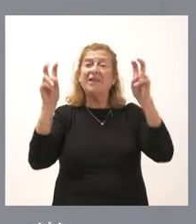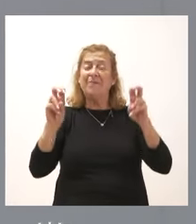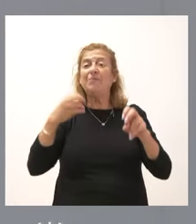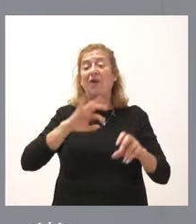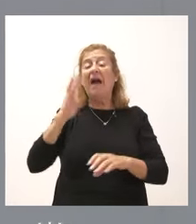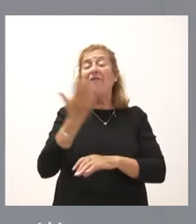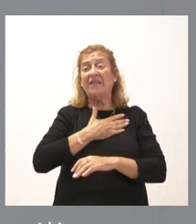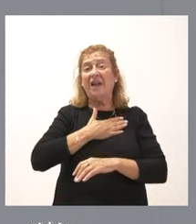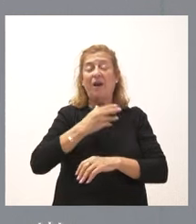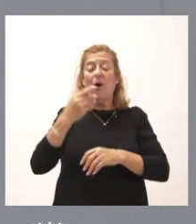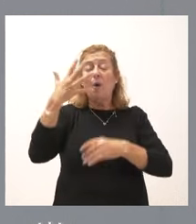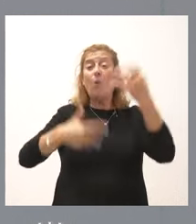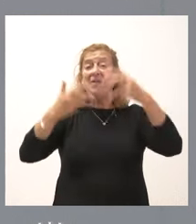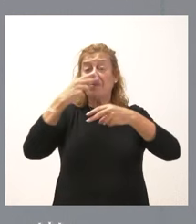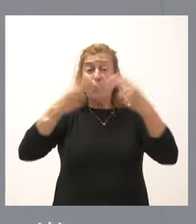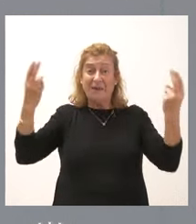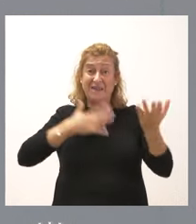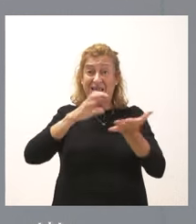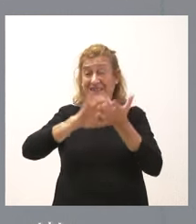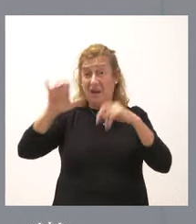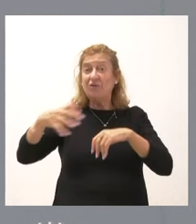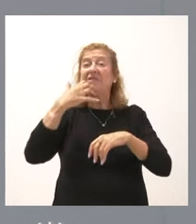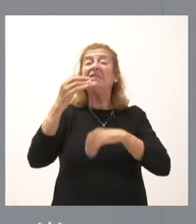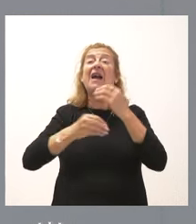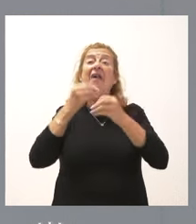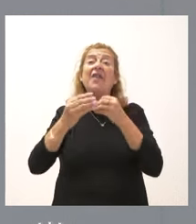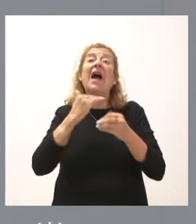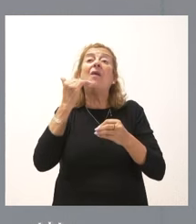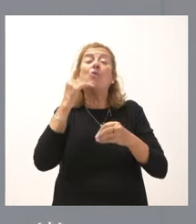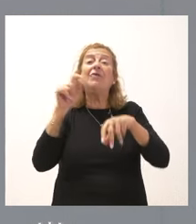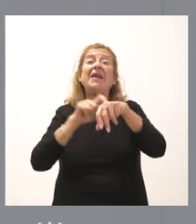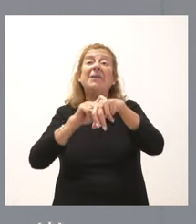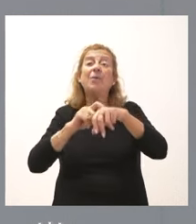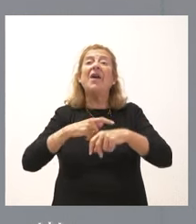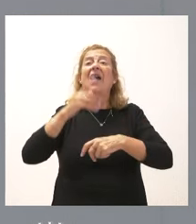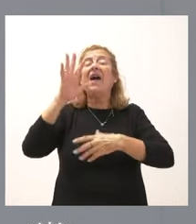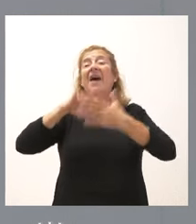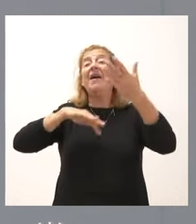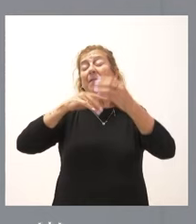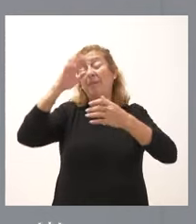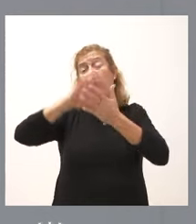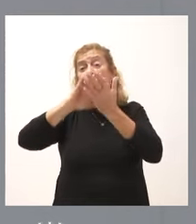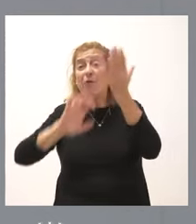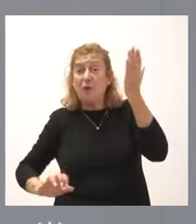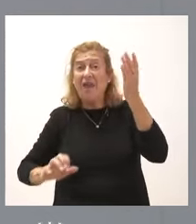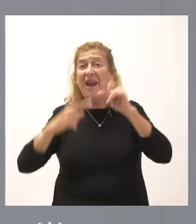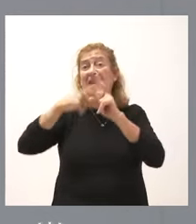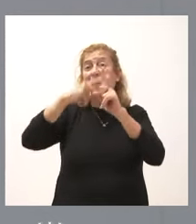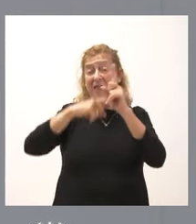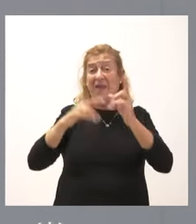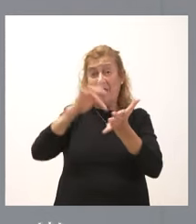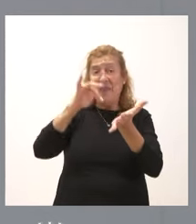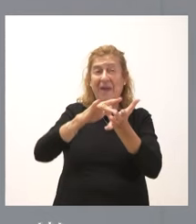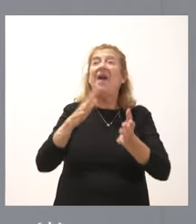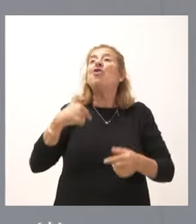públicas de Castilla y León para el próximo año. Si se establece algún tipo de reducción del nivel de endeudamiento entre comunidades autónomas, ¿qué parte nos tocaría